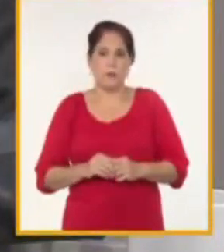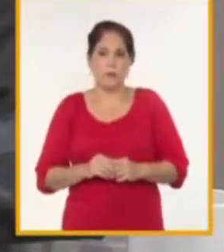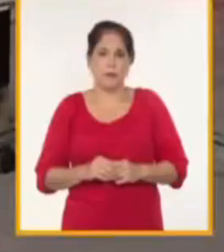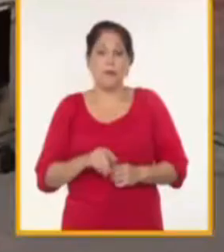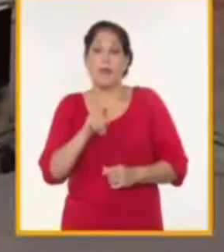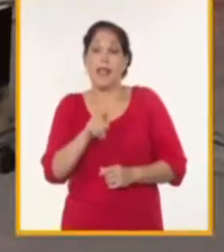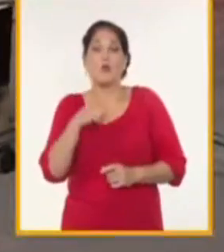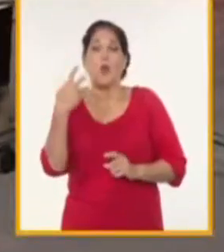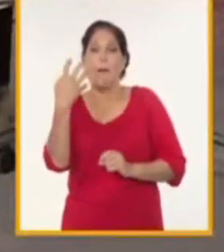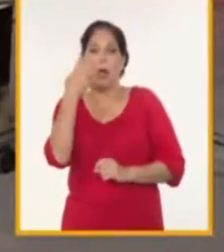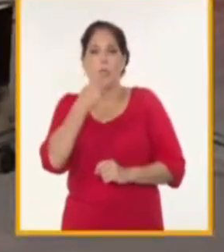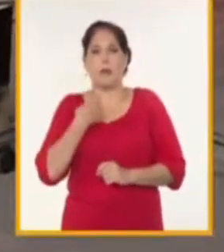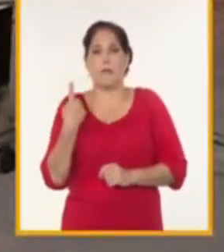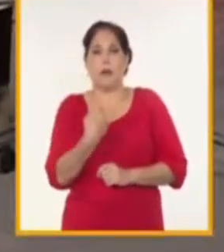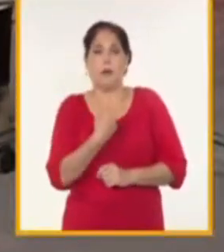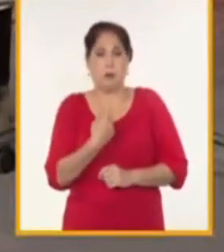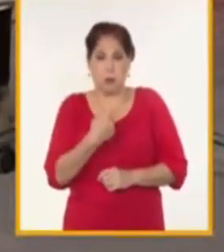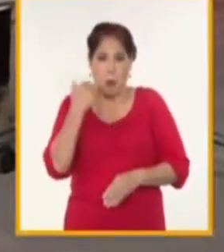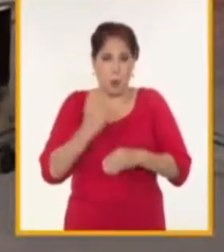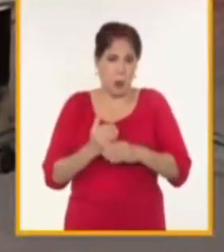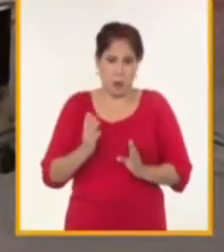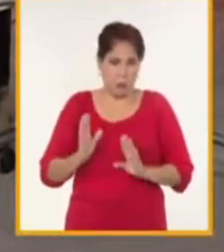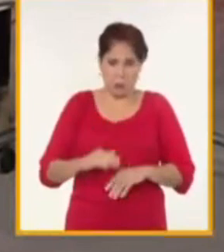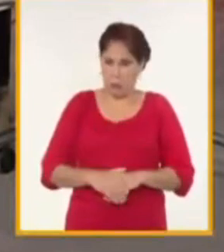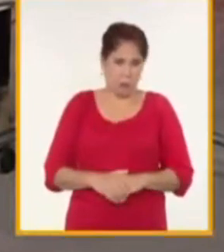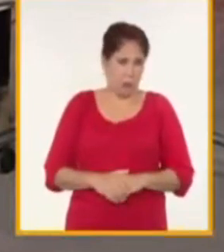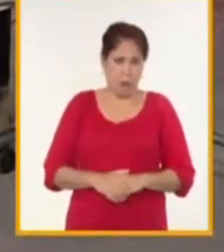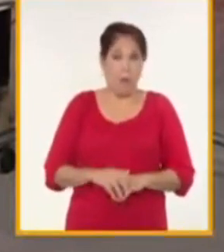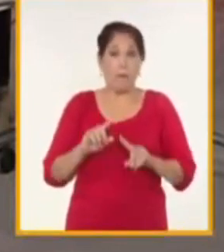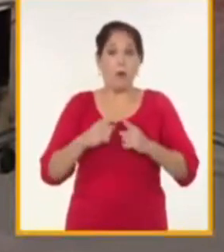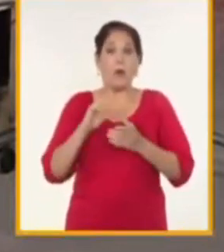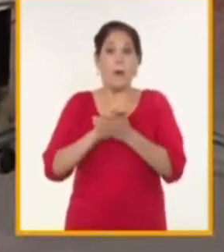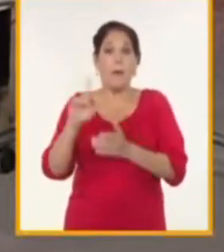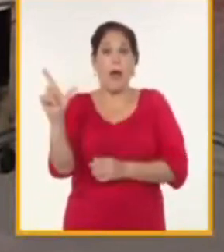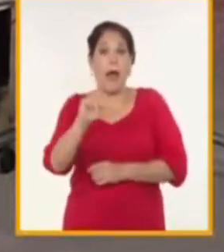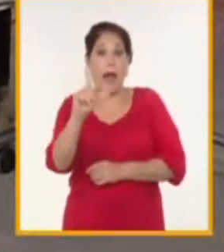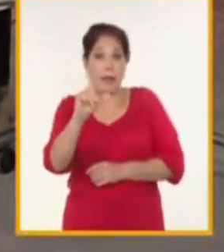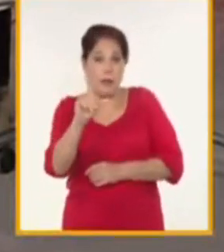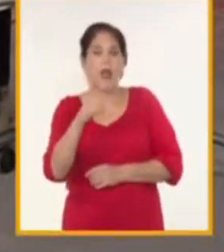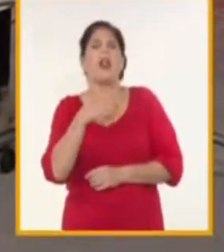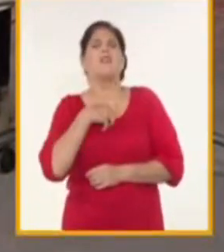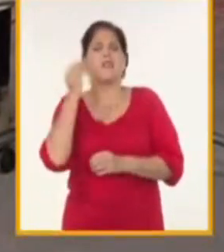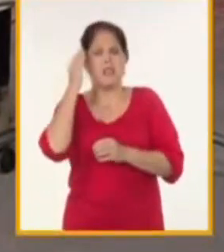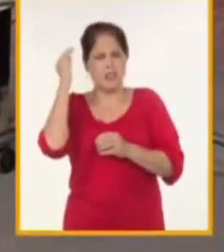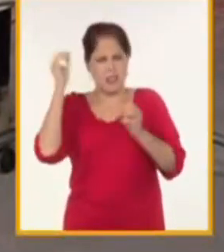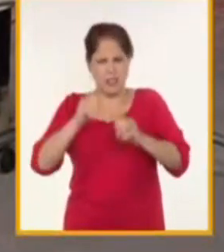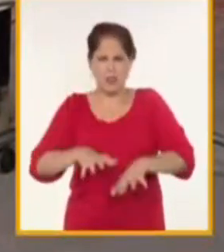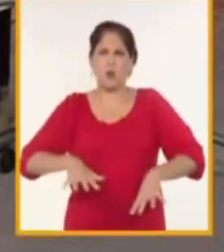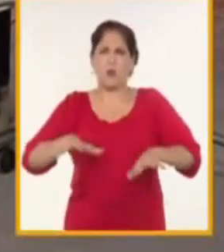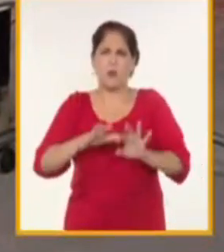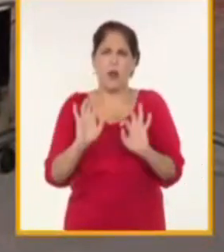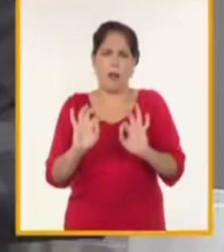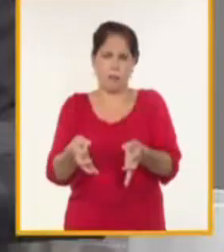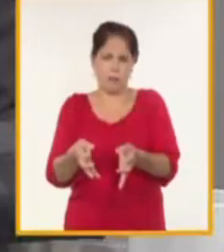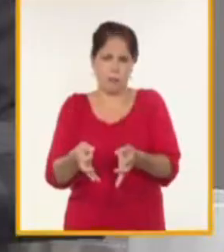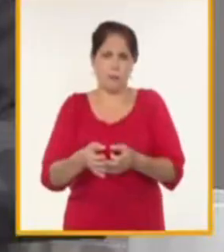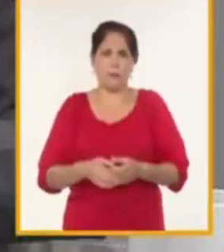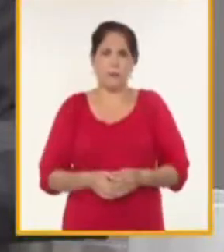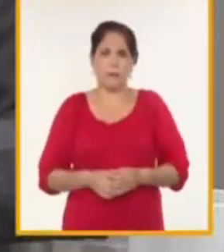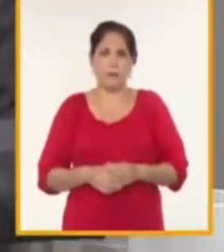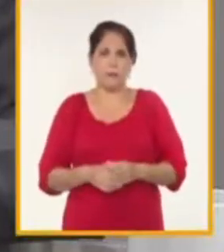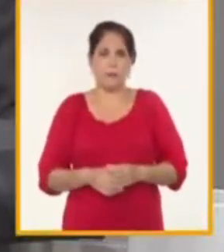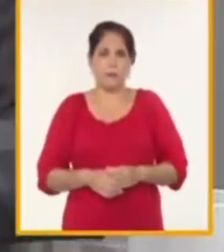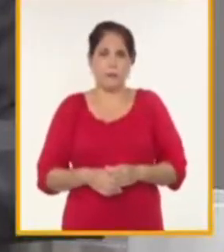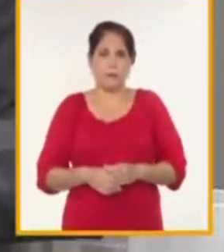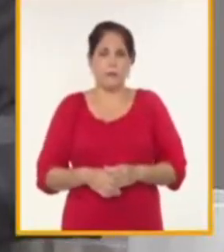eso es una amenaza, para nosotros no constituye un obstáculo porque la zona nació con ese cenar, bajo esas condiciones. Lo que